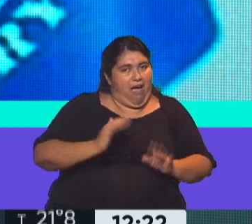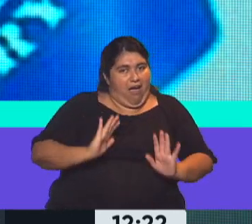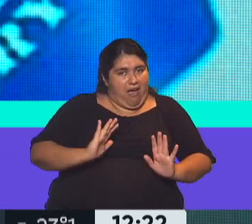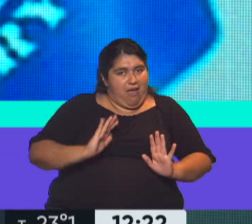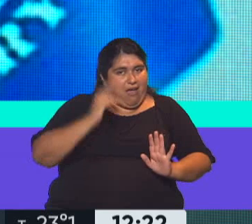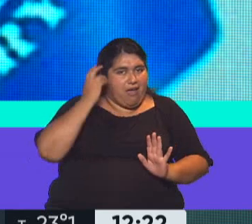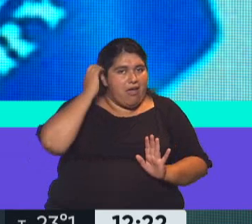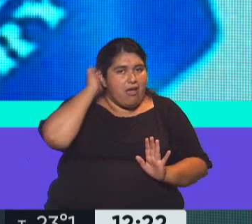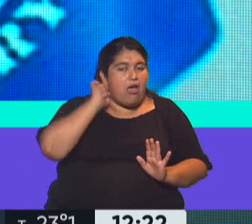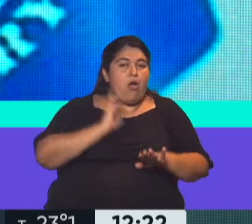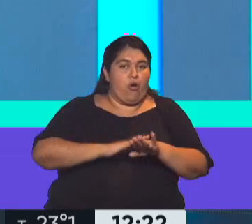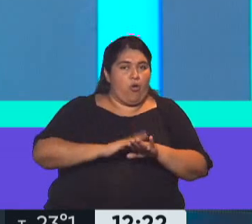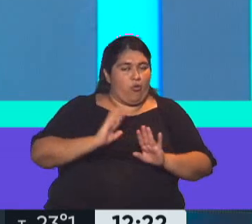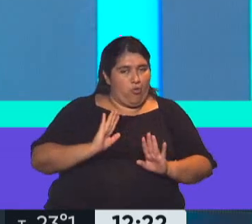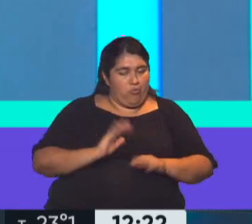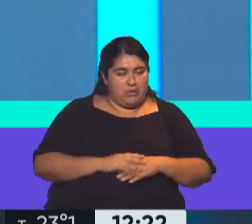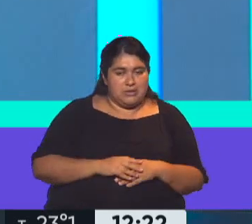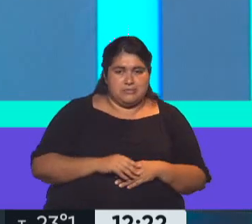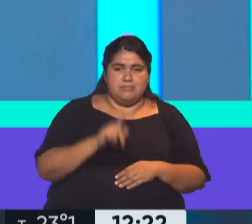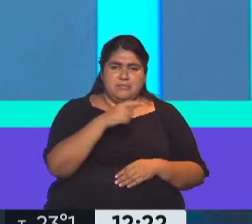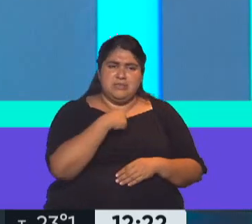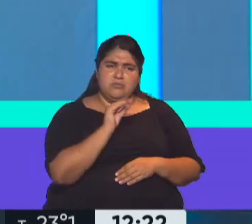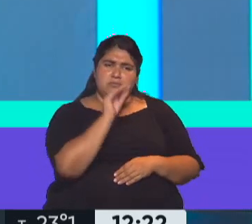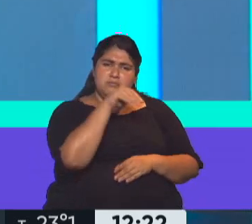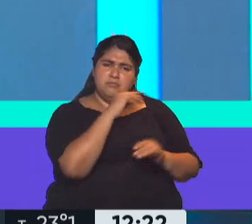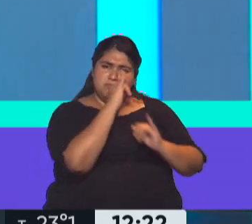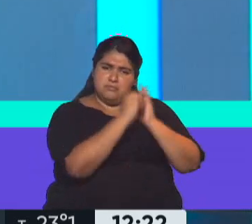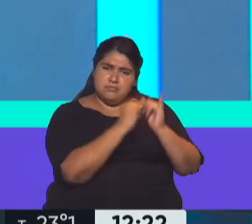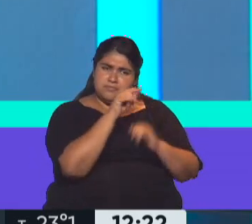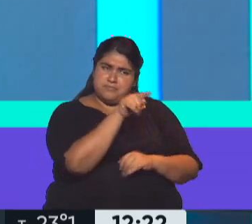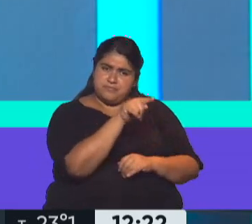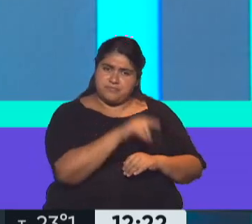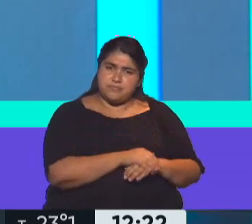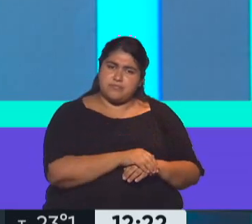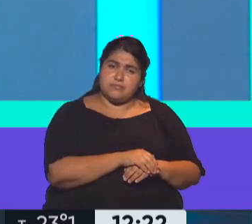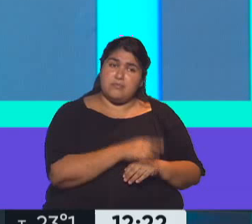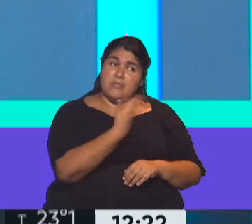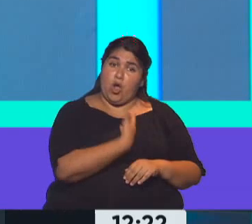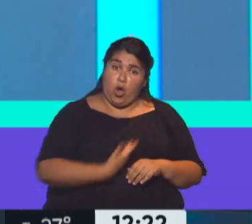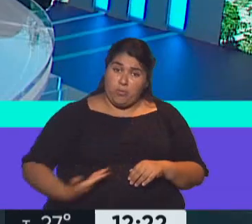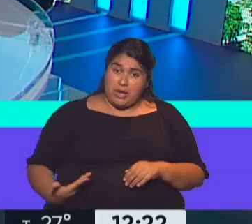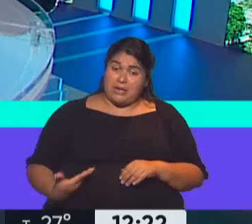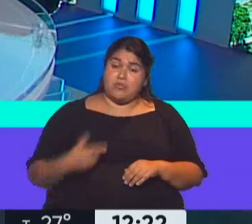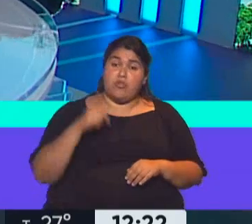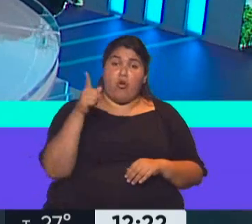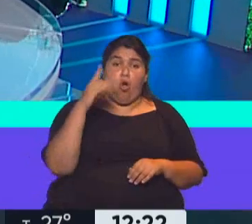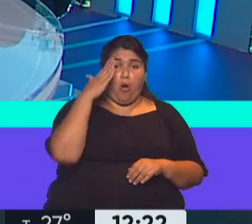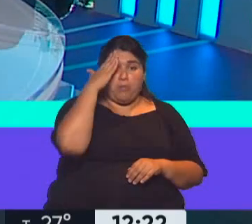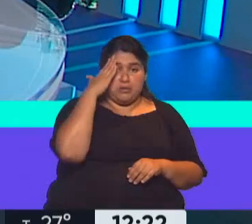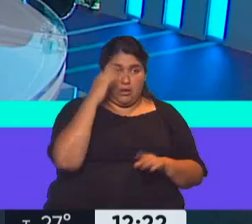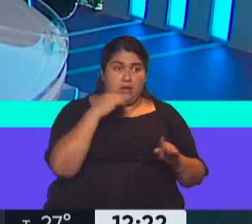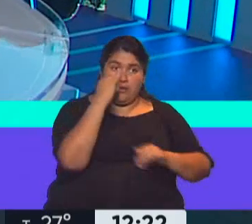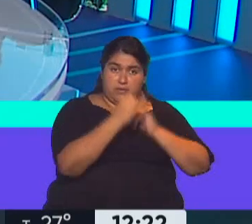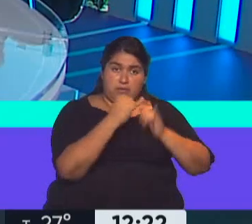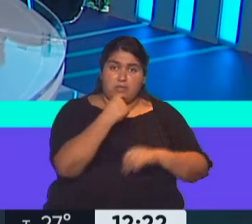negociación que finalmente llegó... Vos sabés que te agrego nada más un condimento a eso. Desde el gobierno del propio Martín Guzmán lo describen